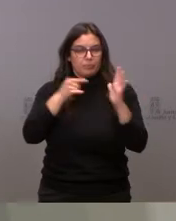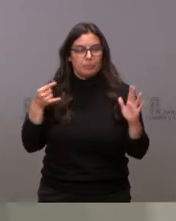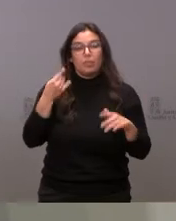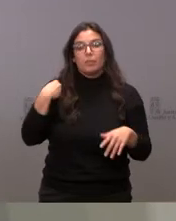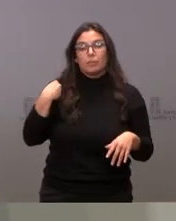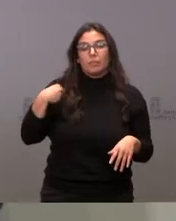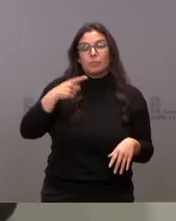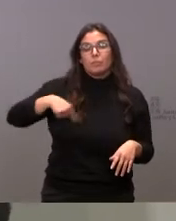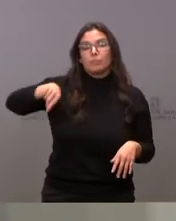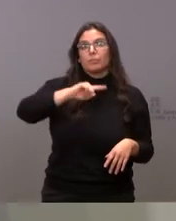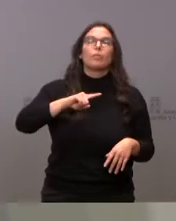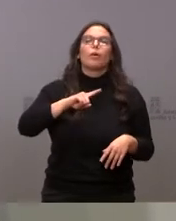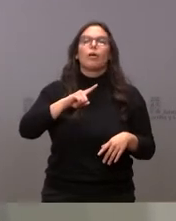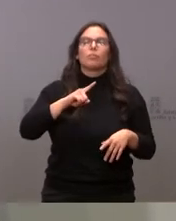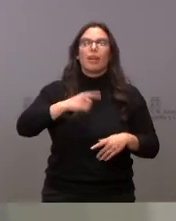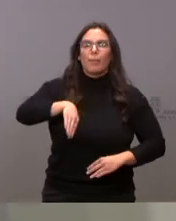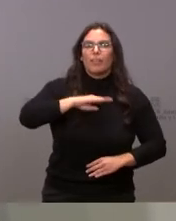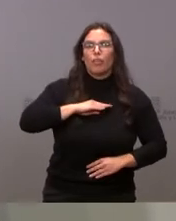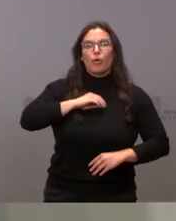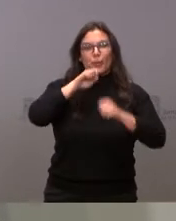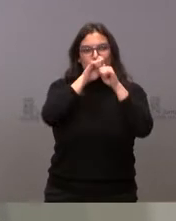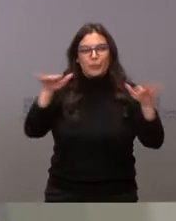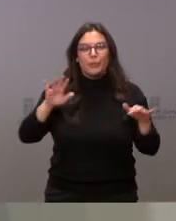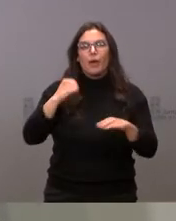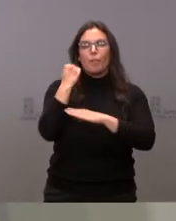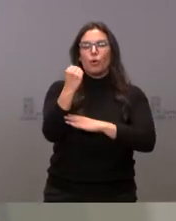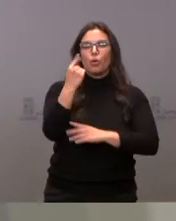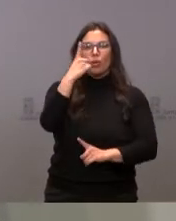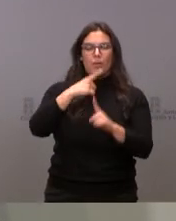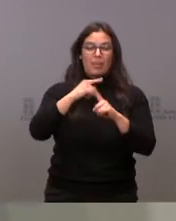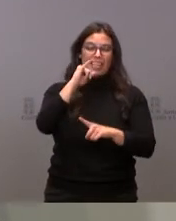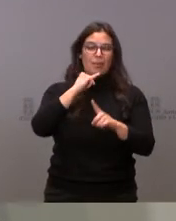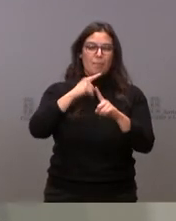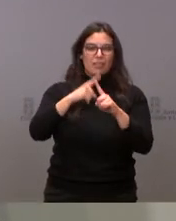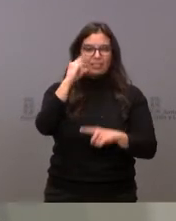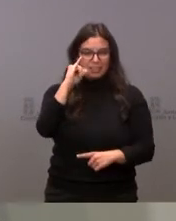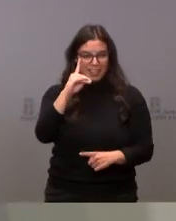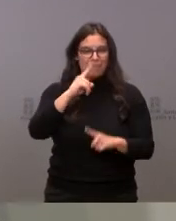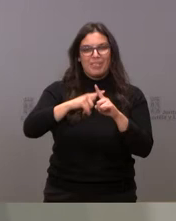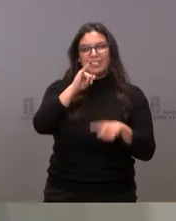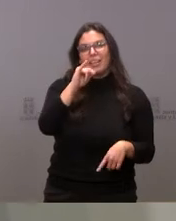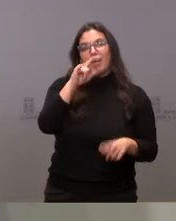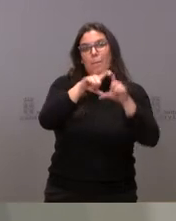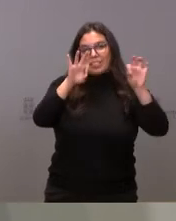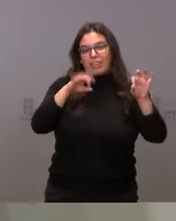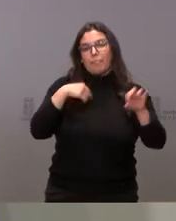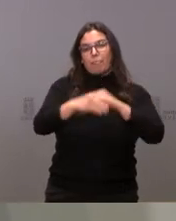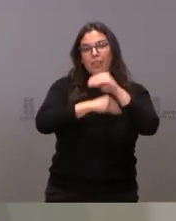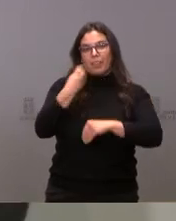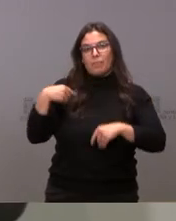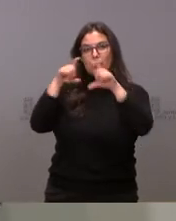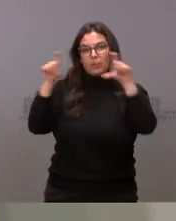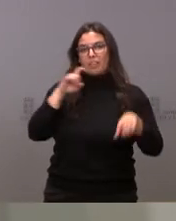capacitación y transferencia de tecnología y de apoyo a la IMAX de Masí empresarial y que se van a llevar a cabo por parte de AER Institute,